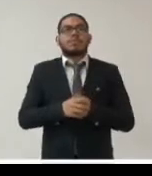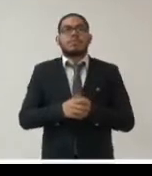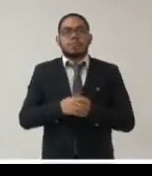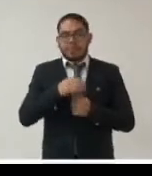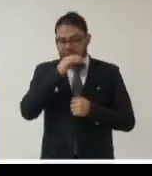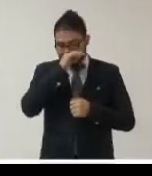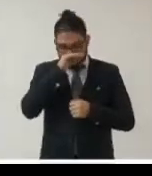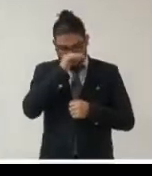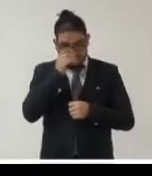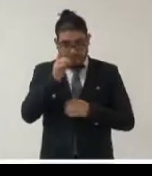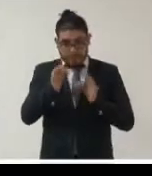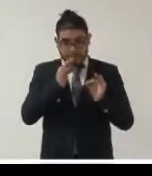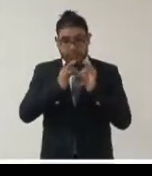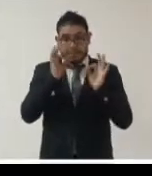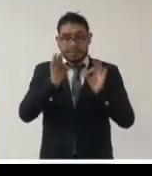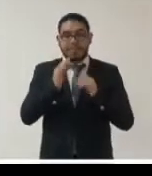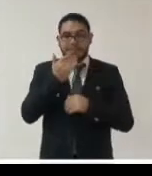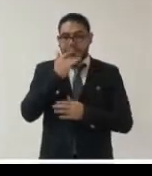perfecto gracias